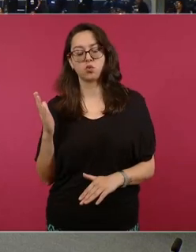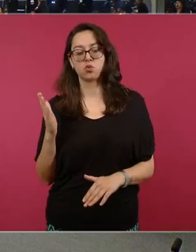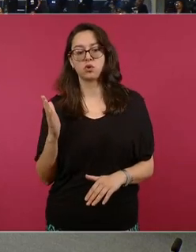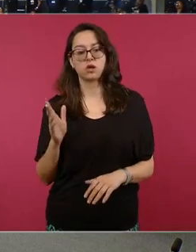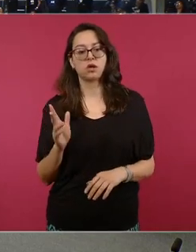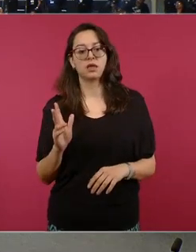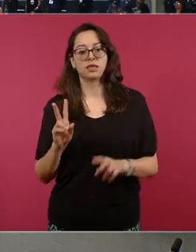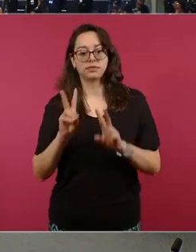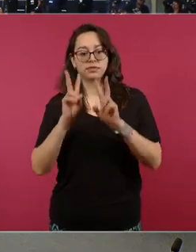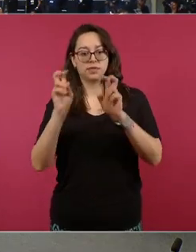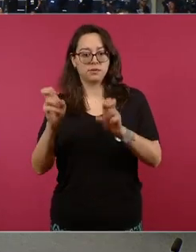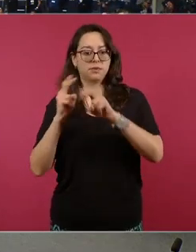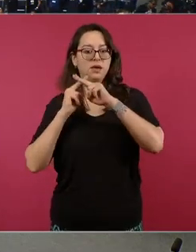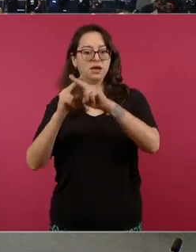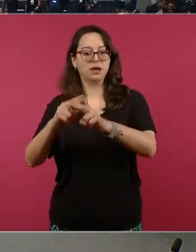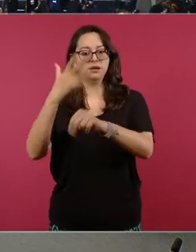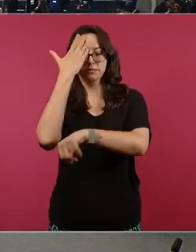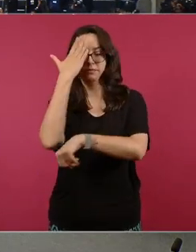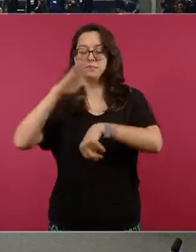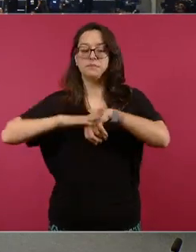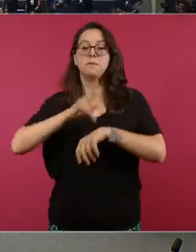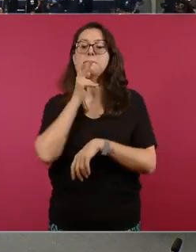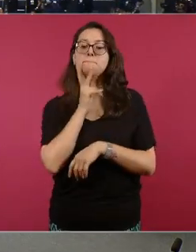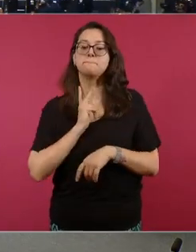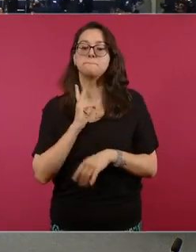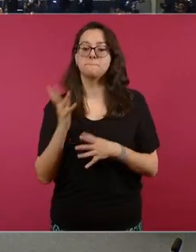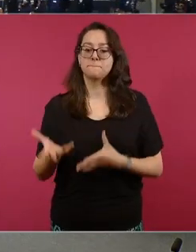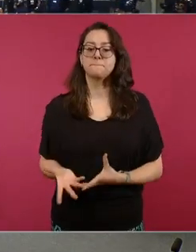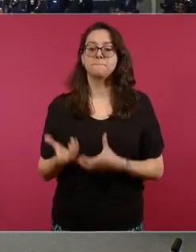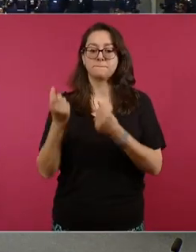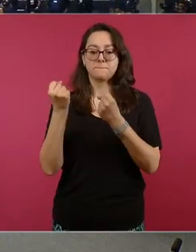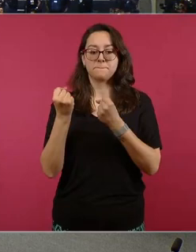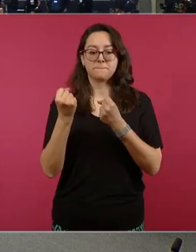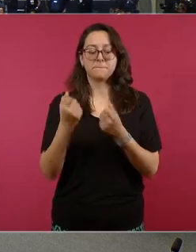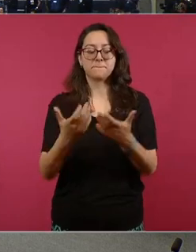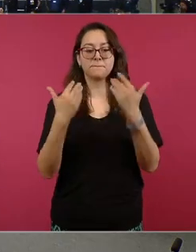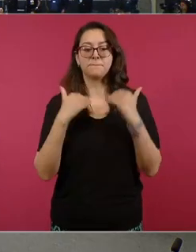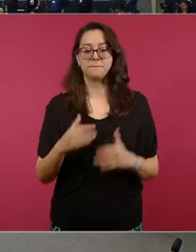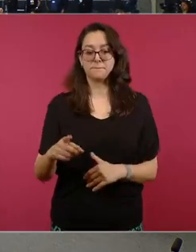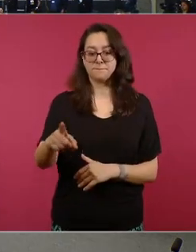conmemorar la expropiación petrolera vamos empezamos